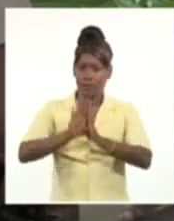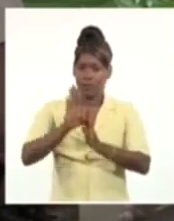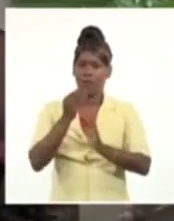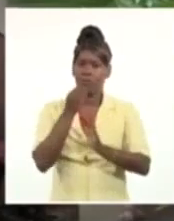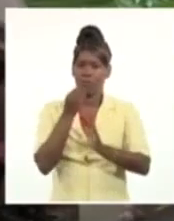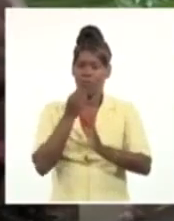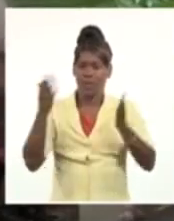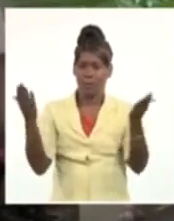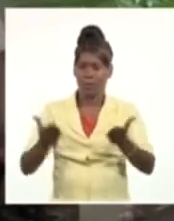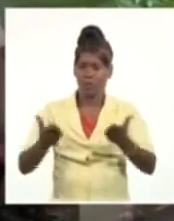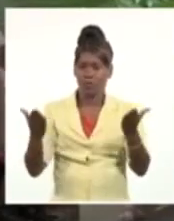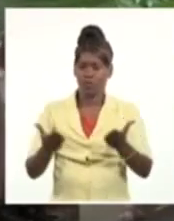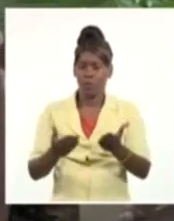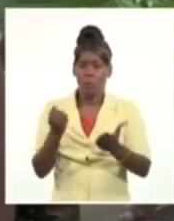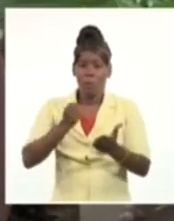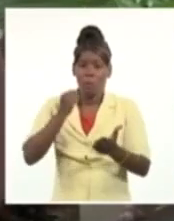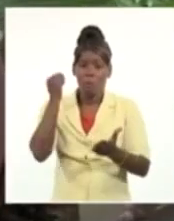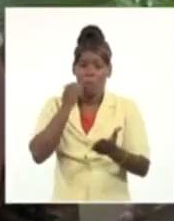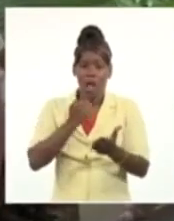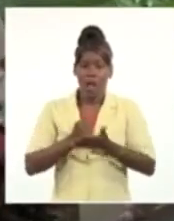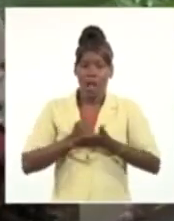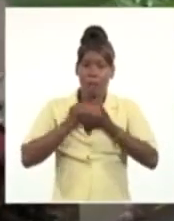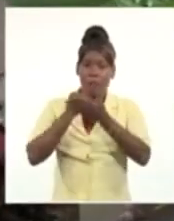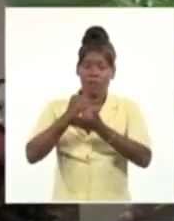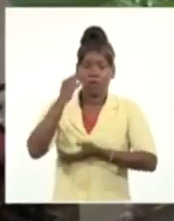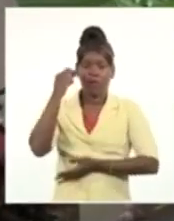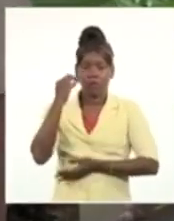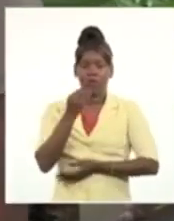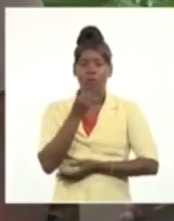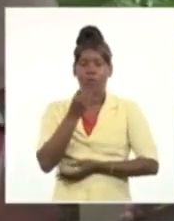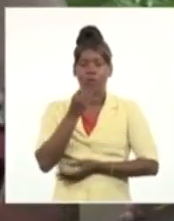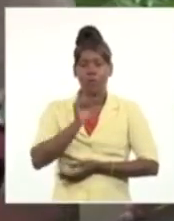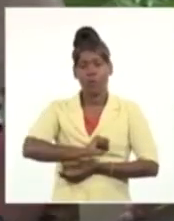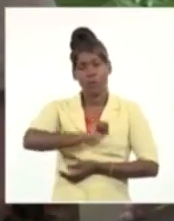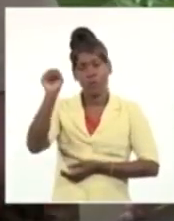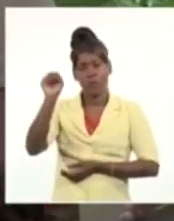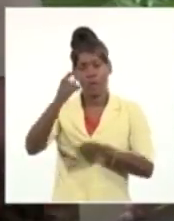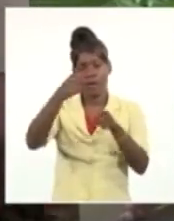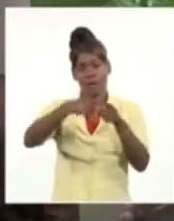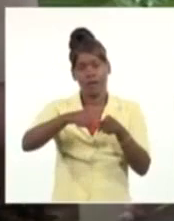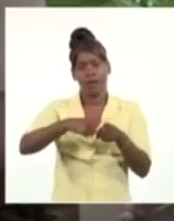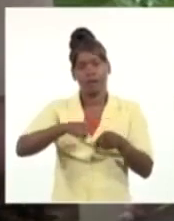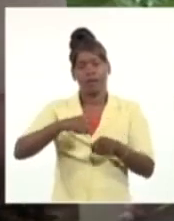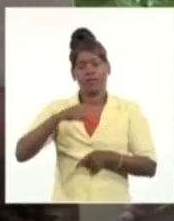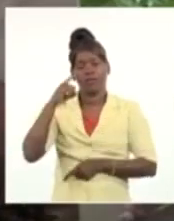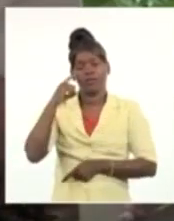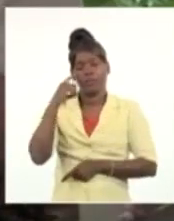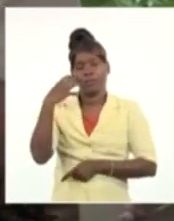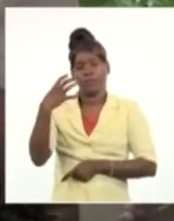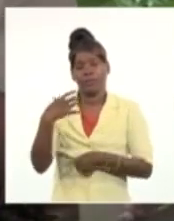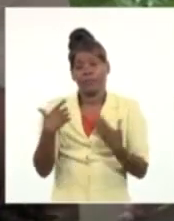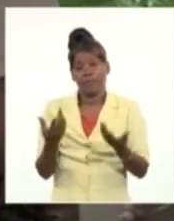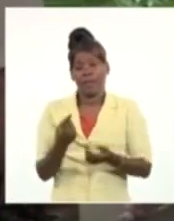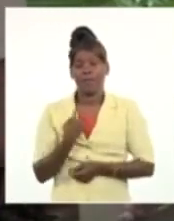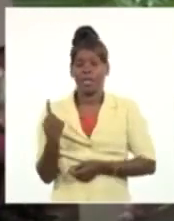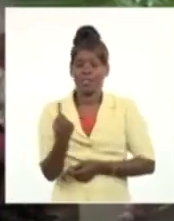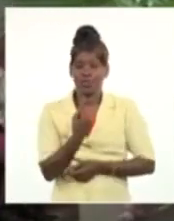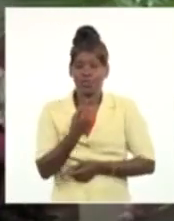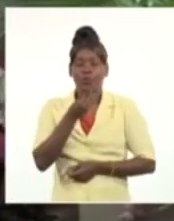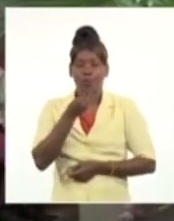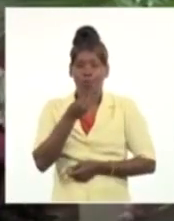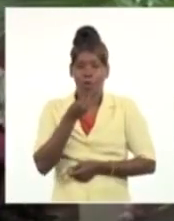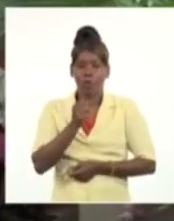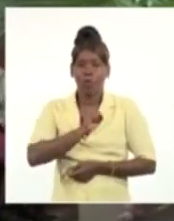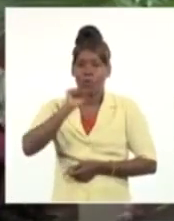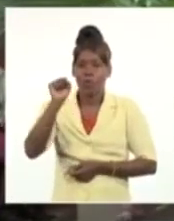cosas, y la cualidad que genera, nos llevaría también a que todos percibamos lo mismo en la mesa, que en la